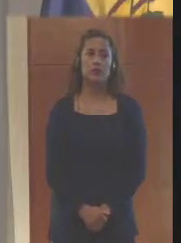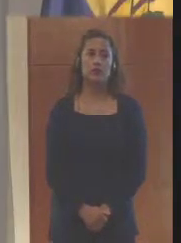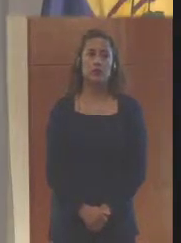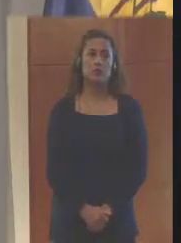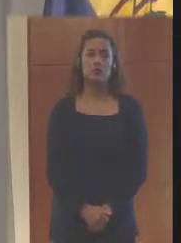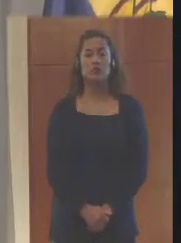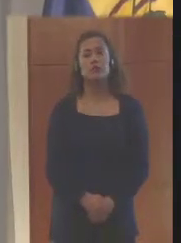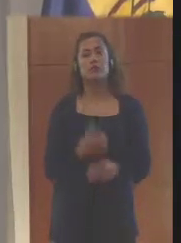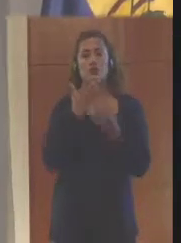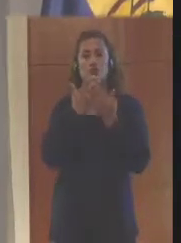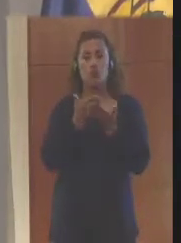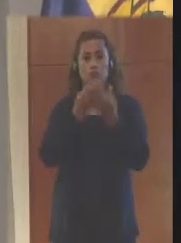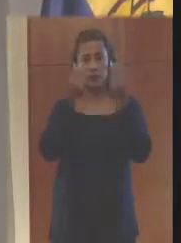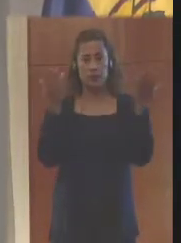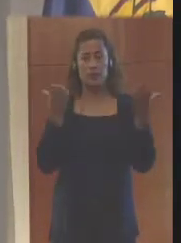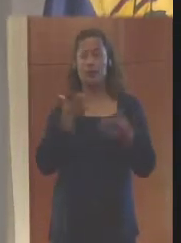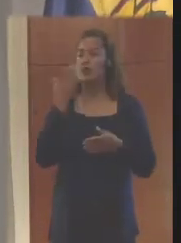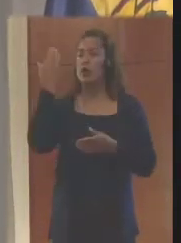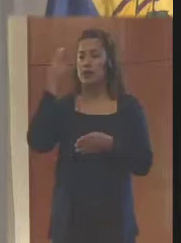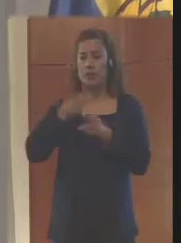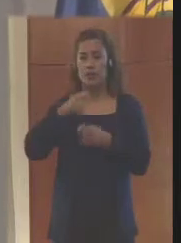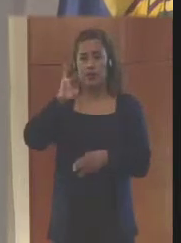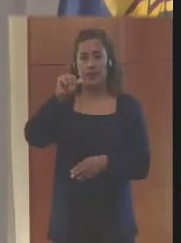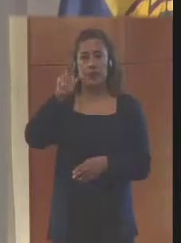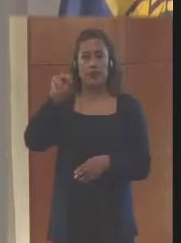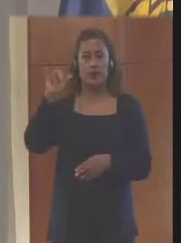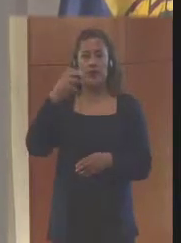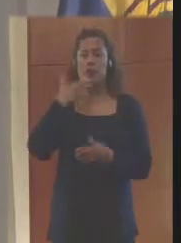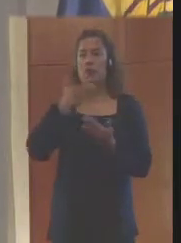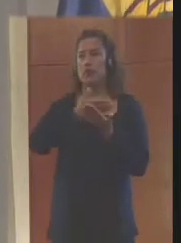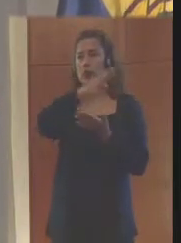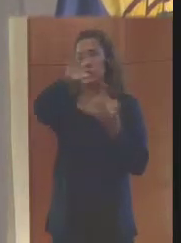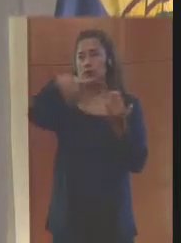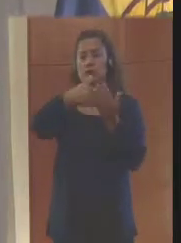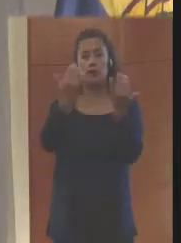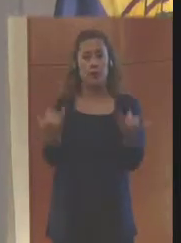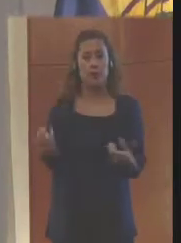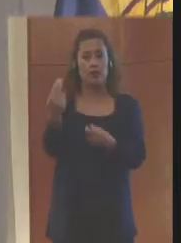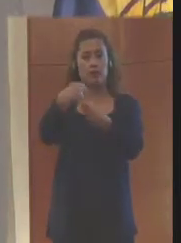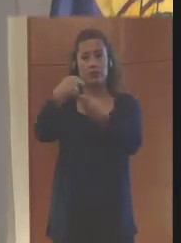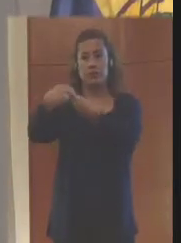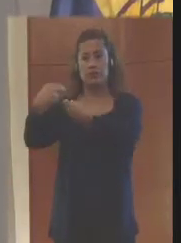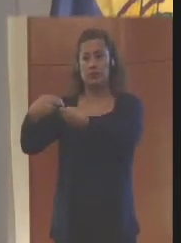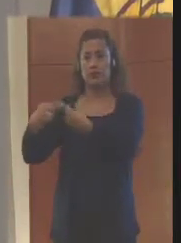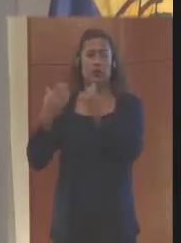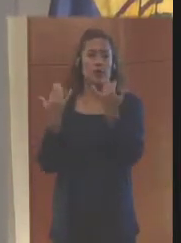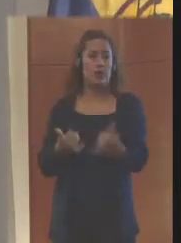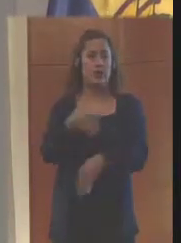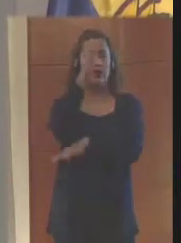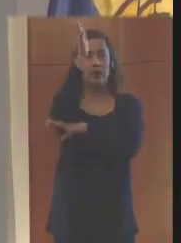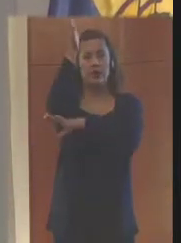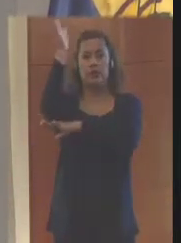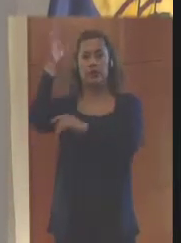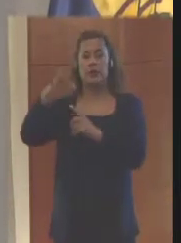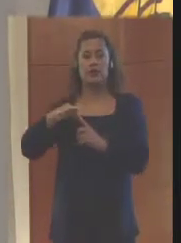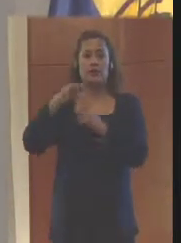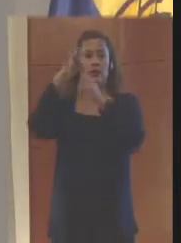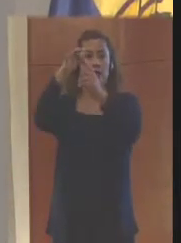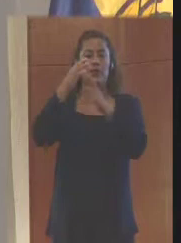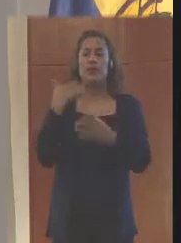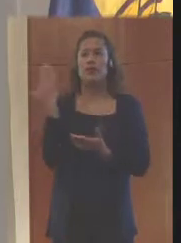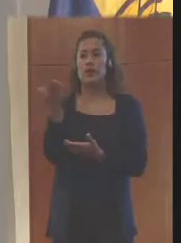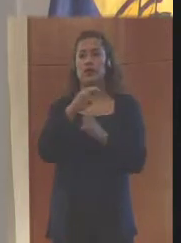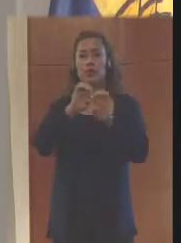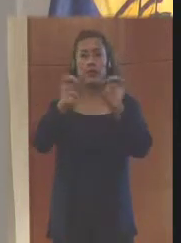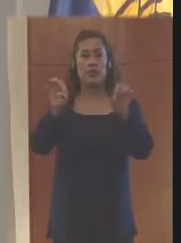Muchas gracias, Javier. Y muchas gracias a todos por participar en nuestra sesión especial desde el sector